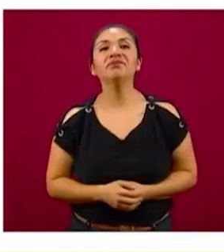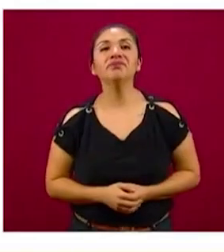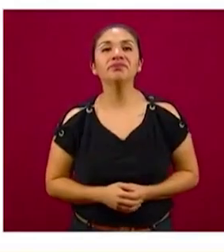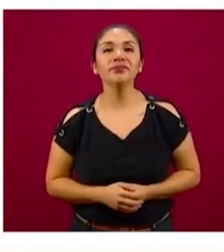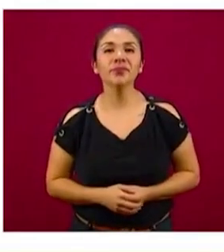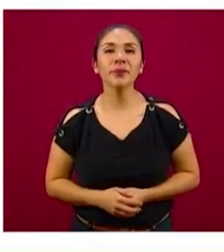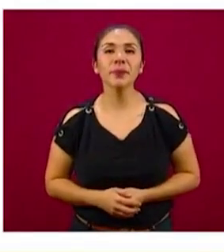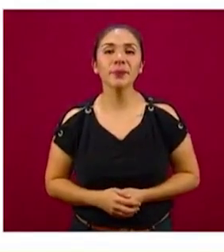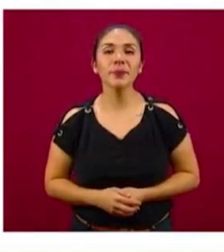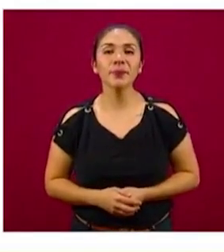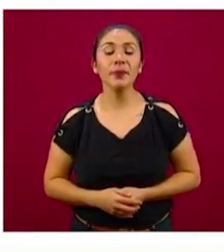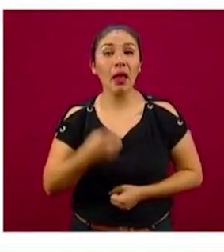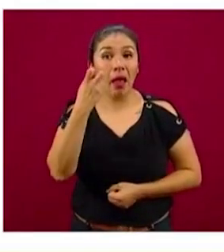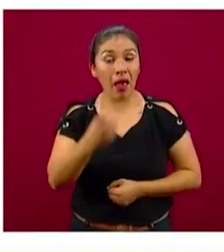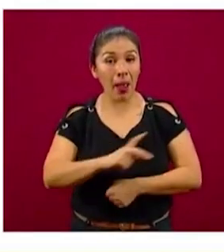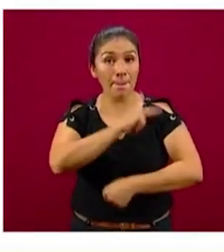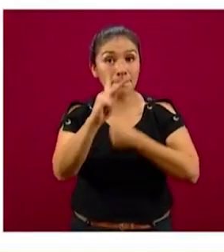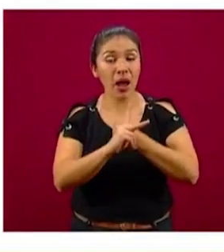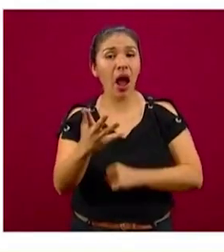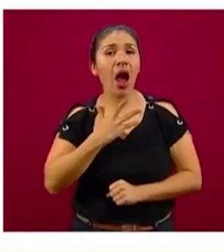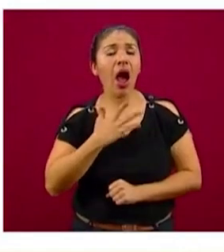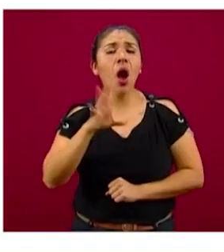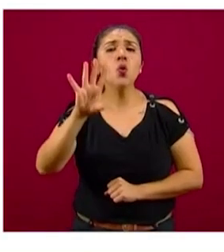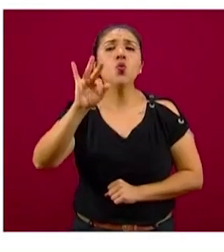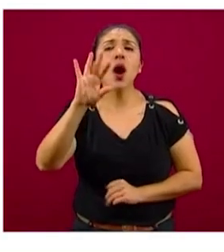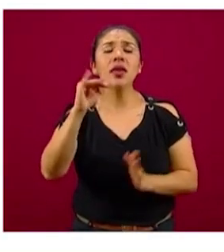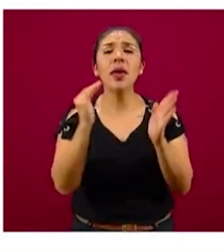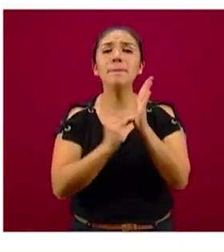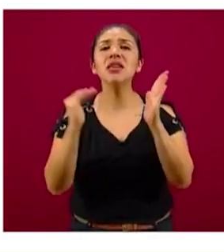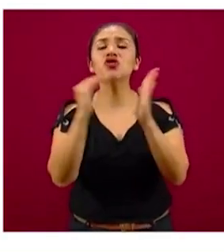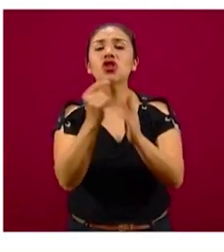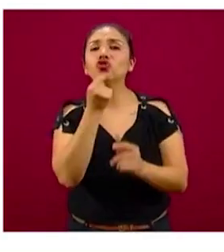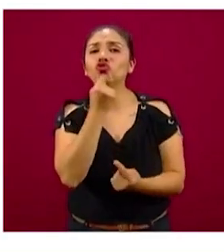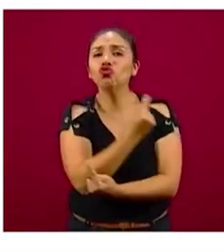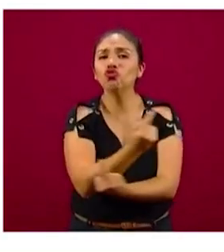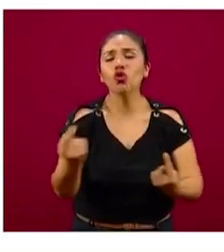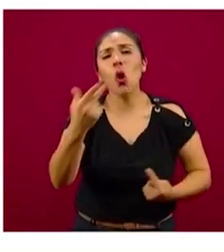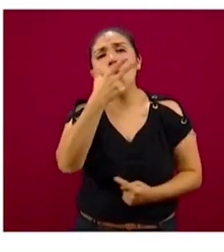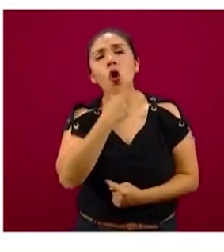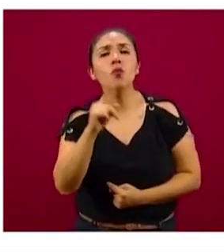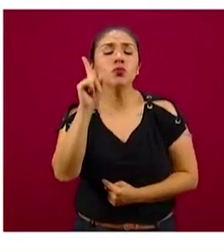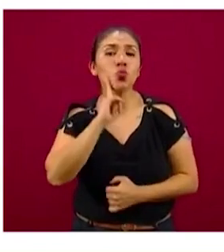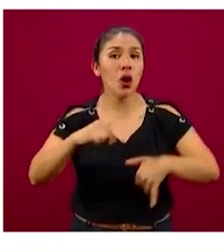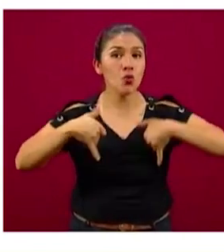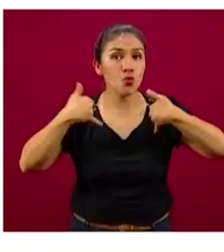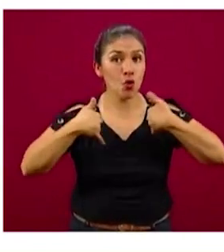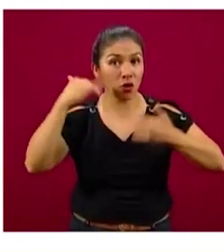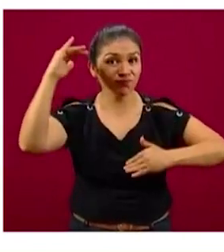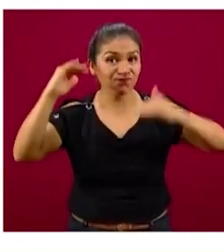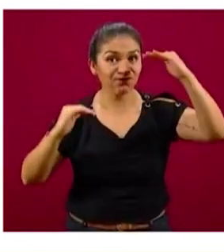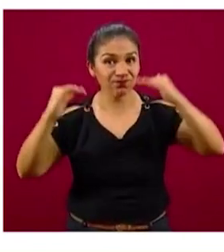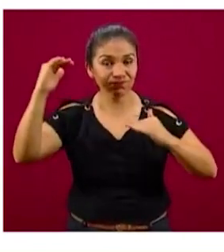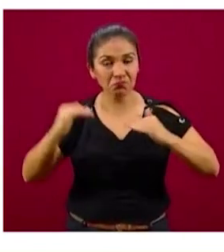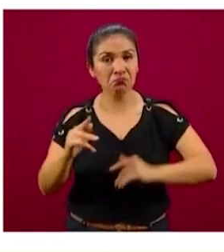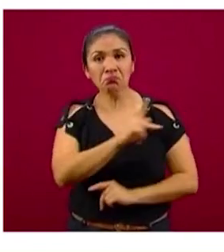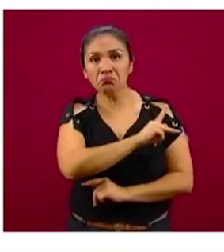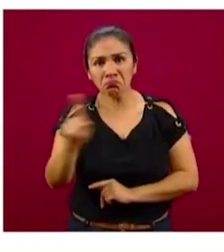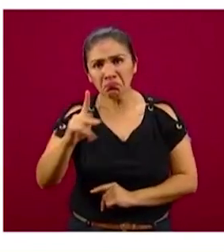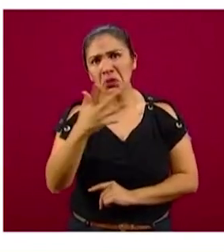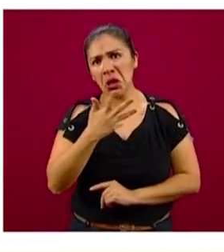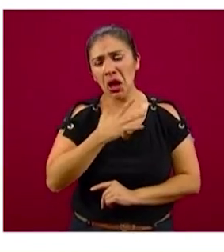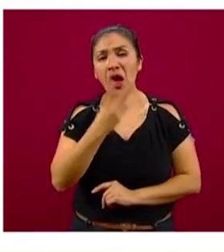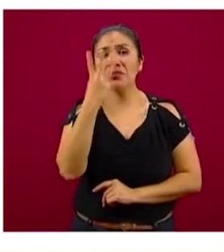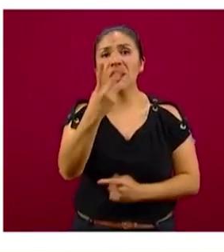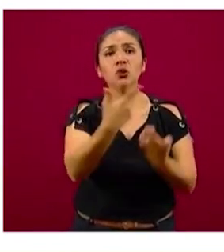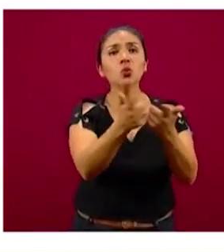Tenemos en nuestro país 40 millones de niños, niñas y adolescentes, están divididos